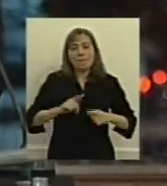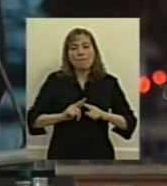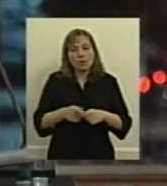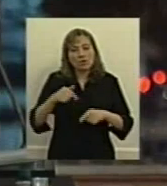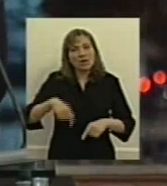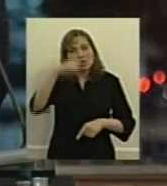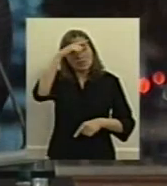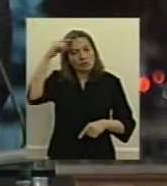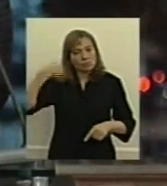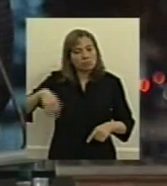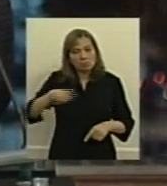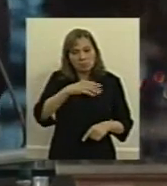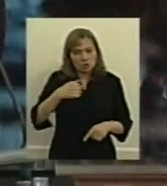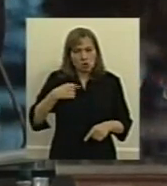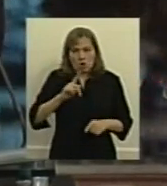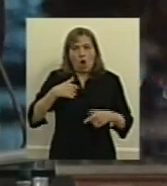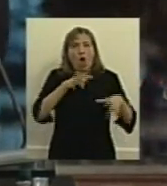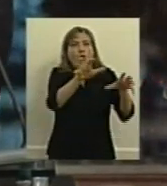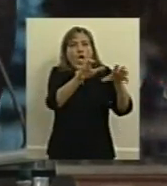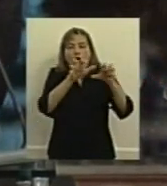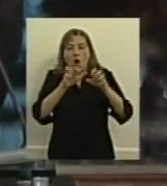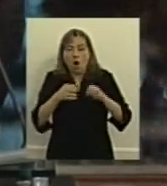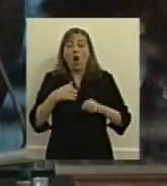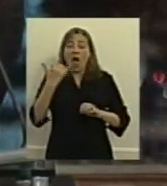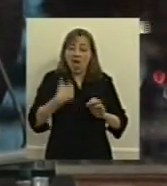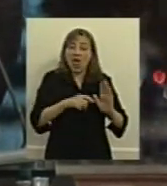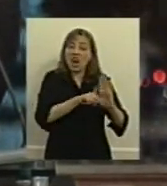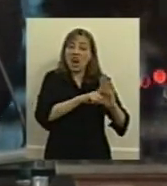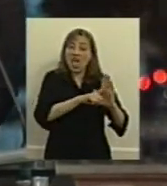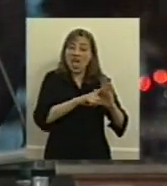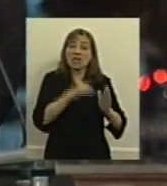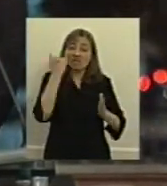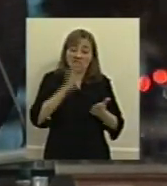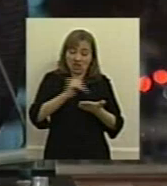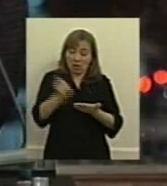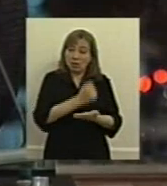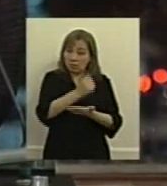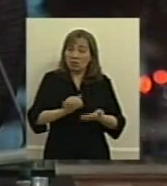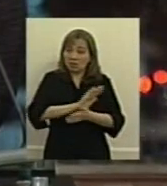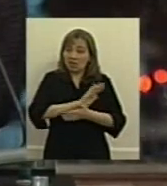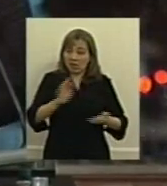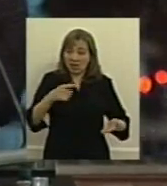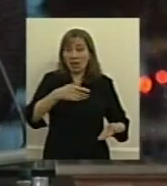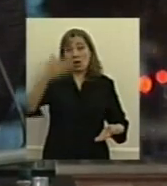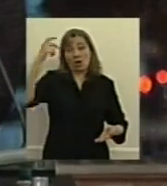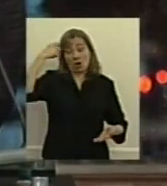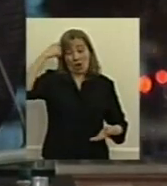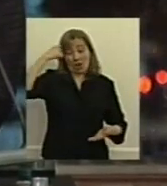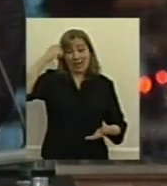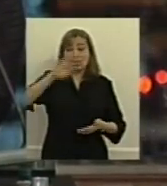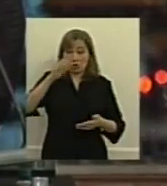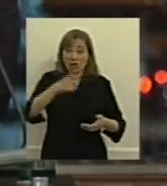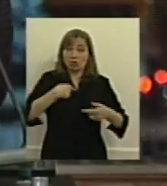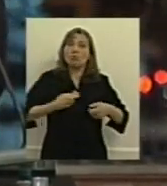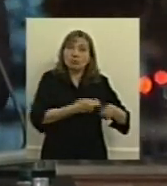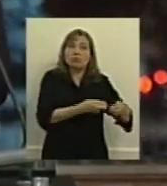de estado no nos apropiamos de nada tenemos una ley que ha sido sancionada por el parlamento que la impulsamos